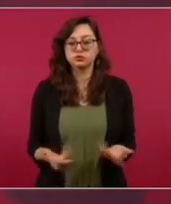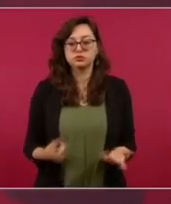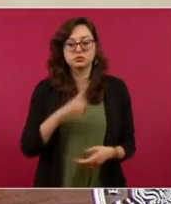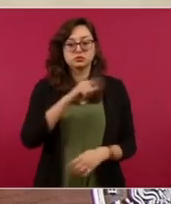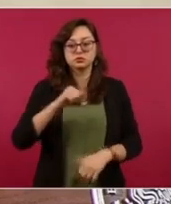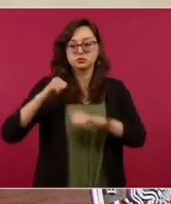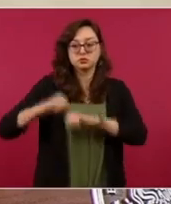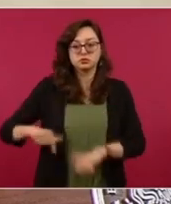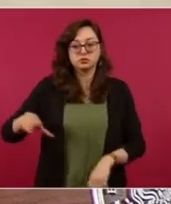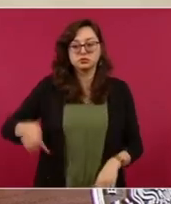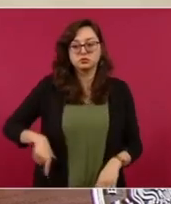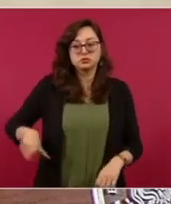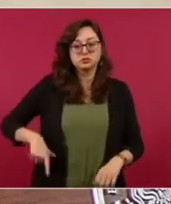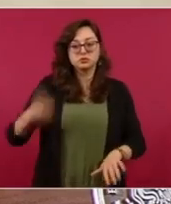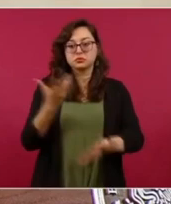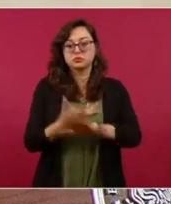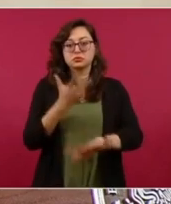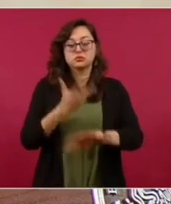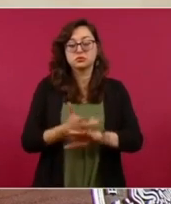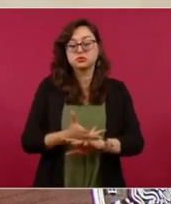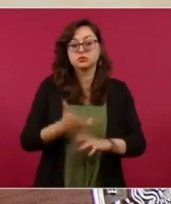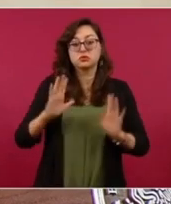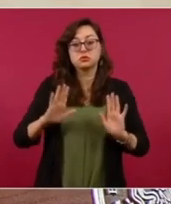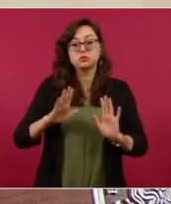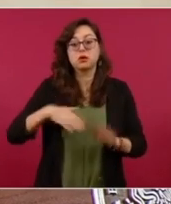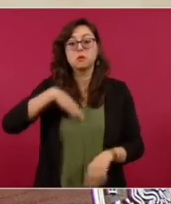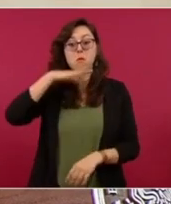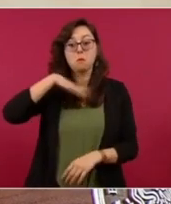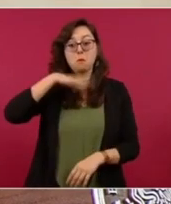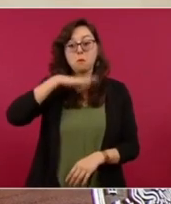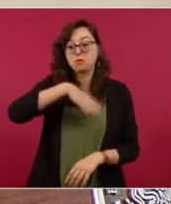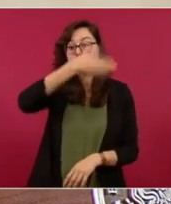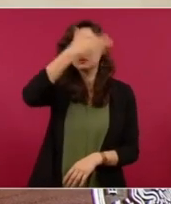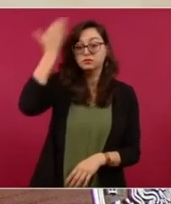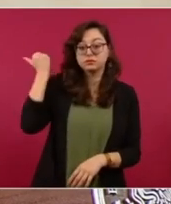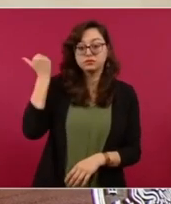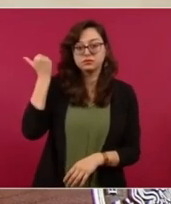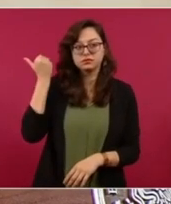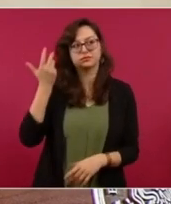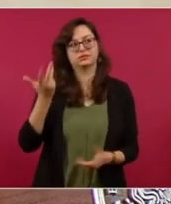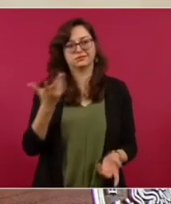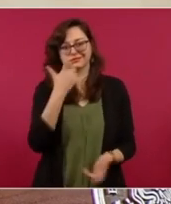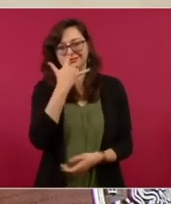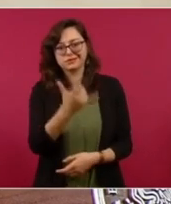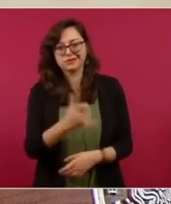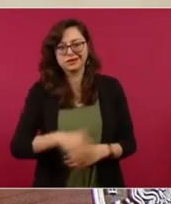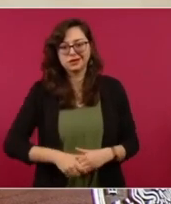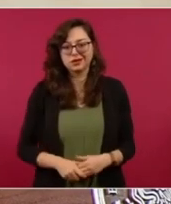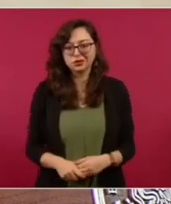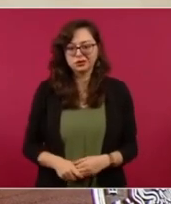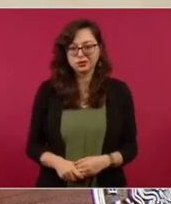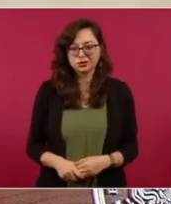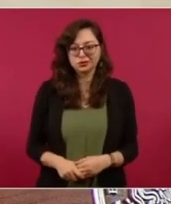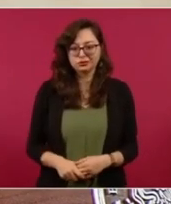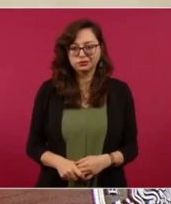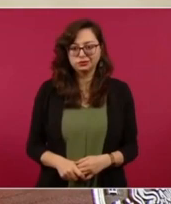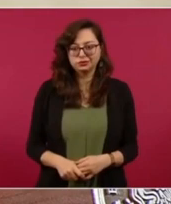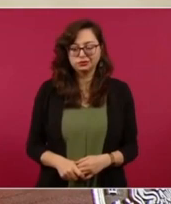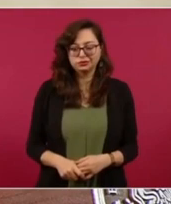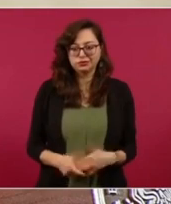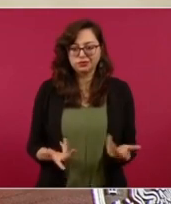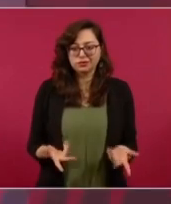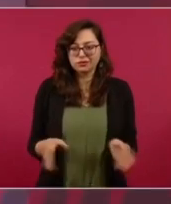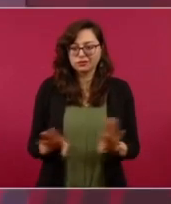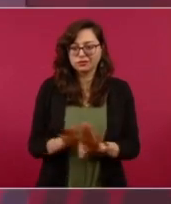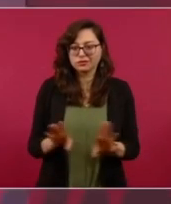porque lo de Rápido y Furioso